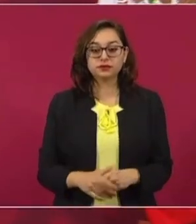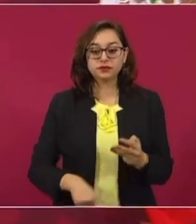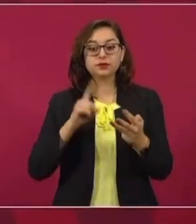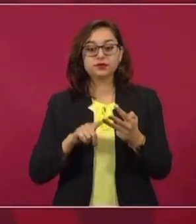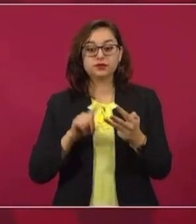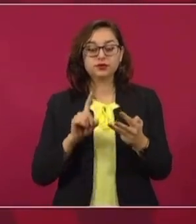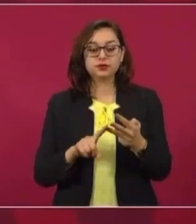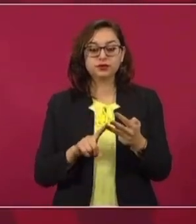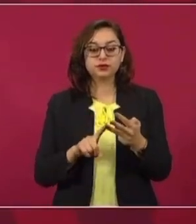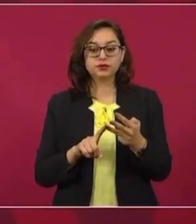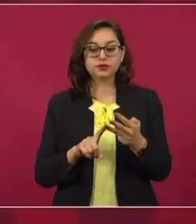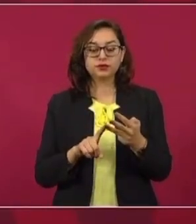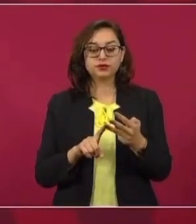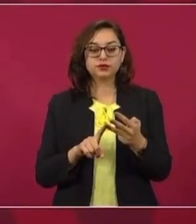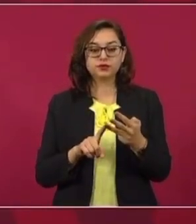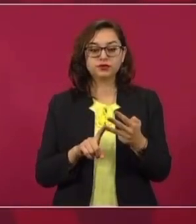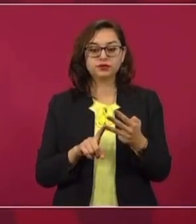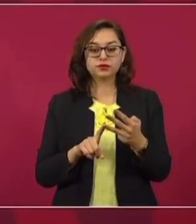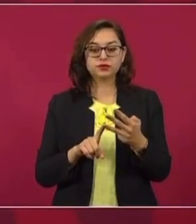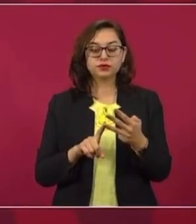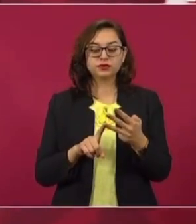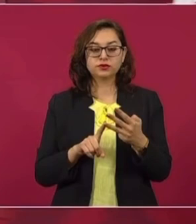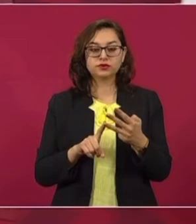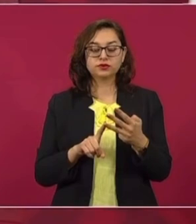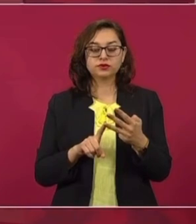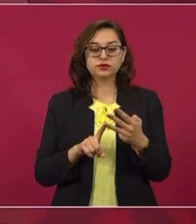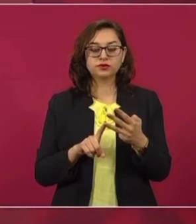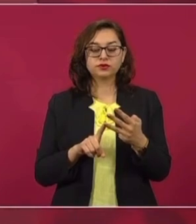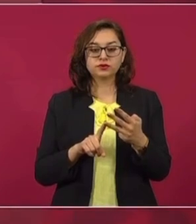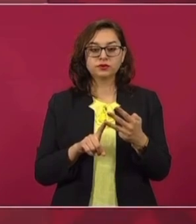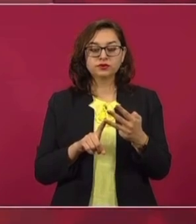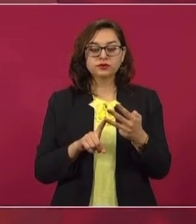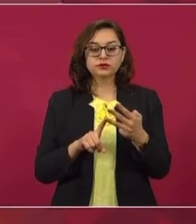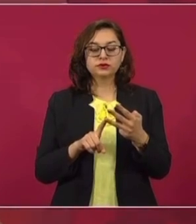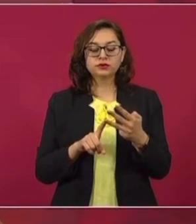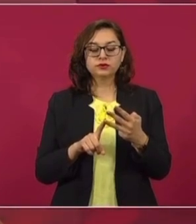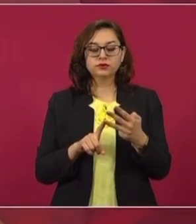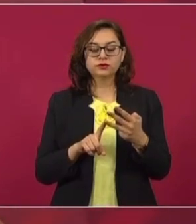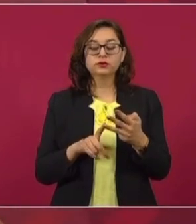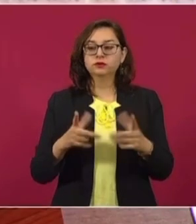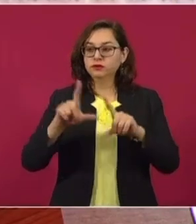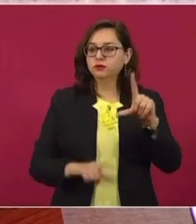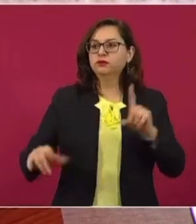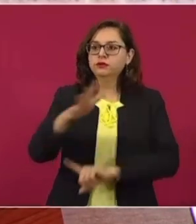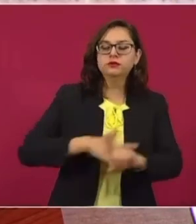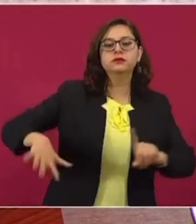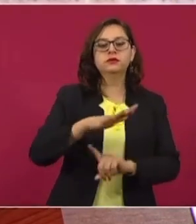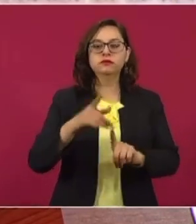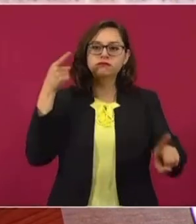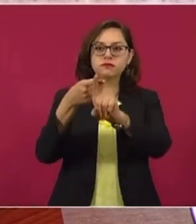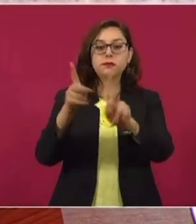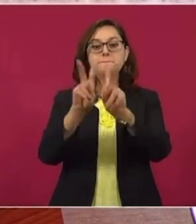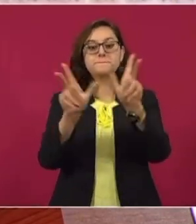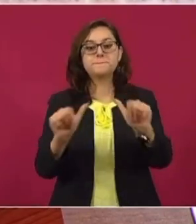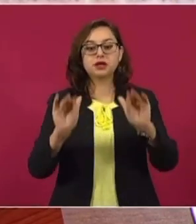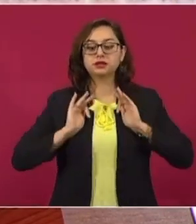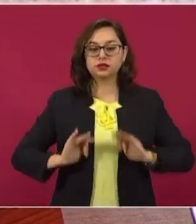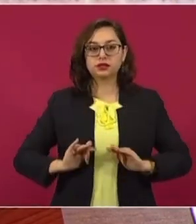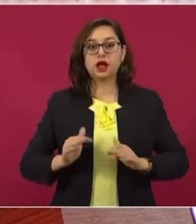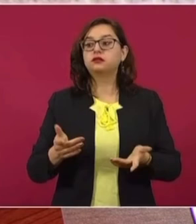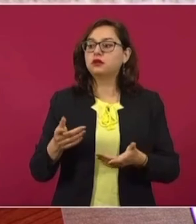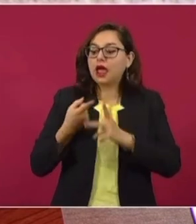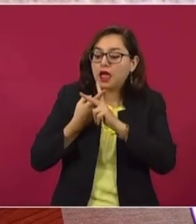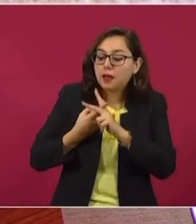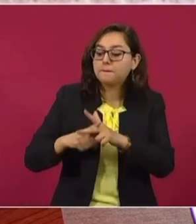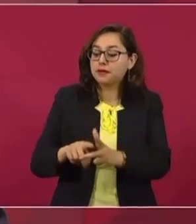Lo tercero es el que podamos garantizar la paz y la tranquilidad atendiendo